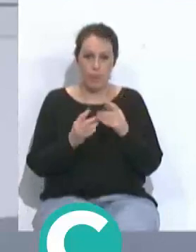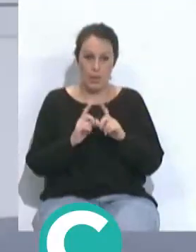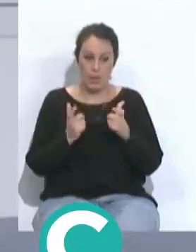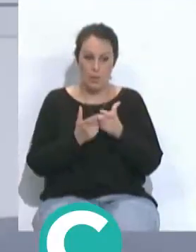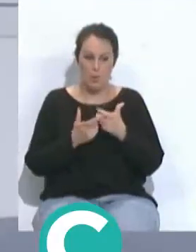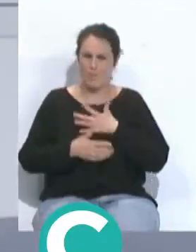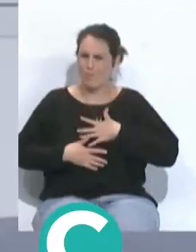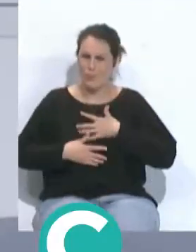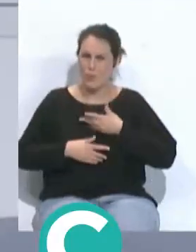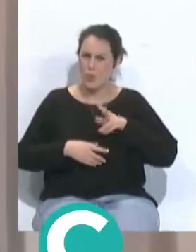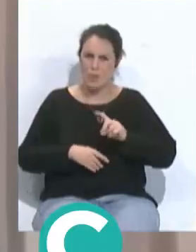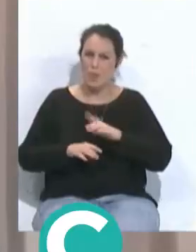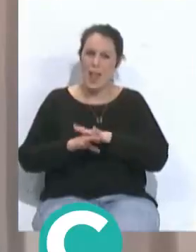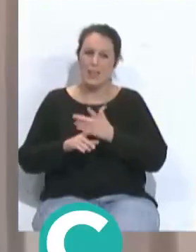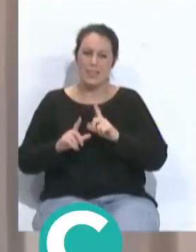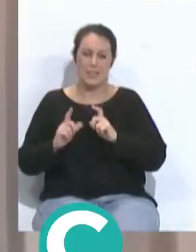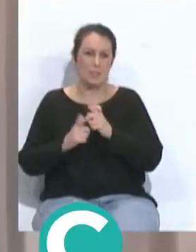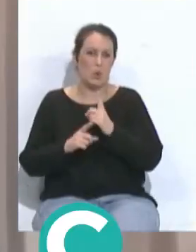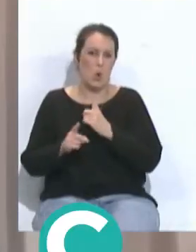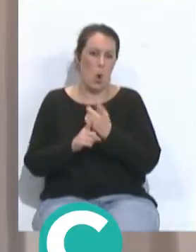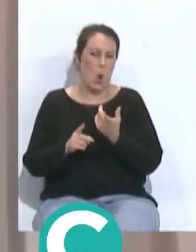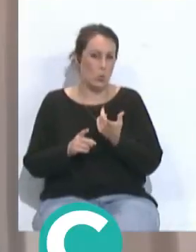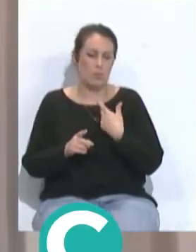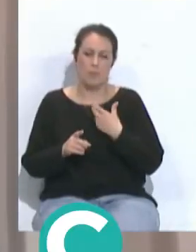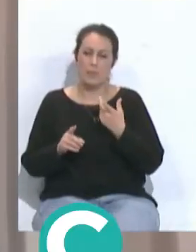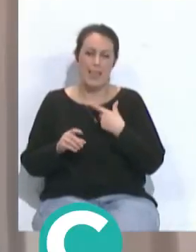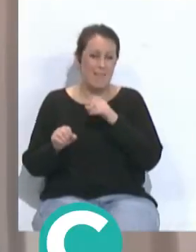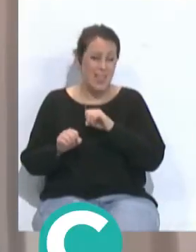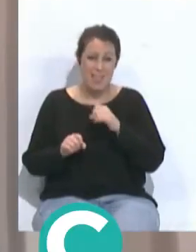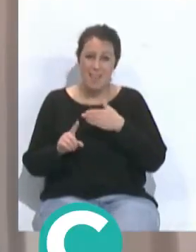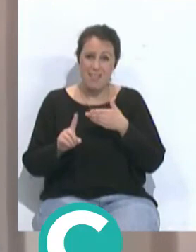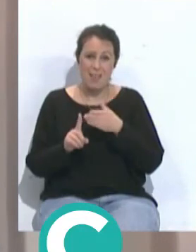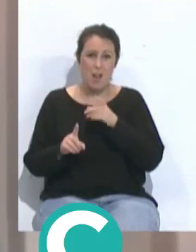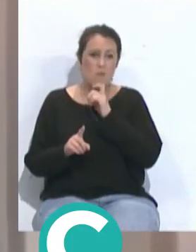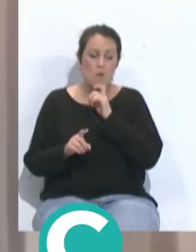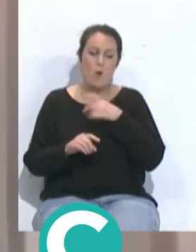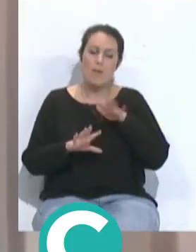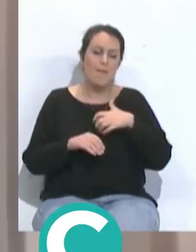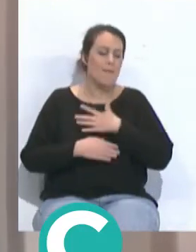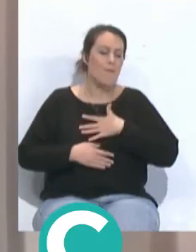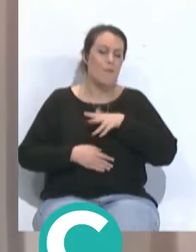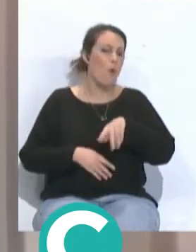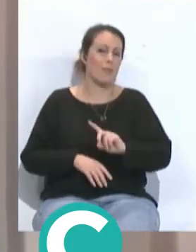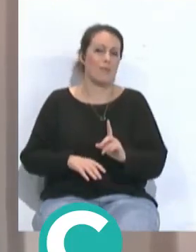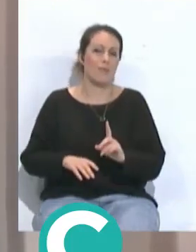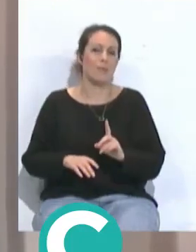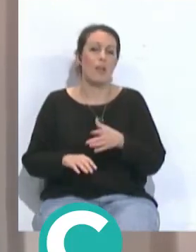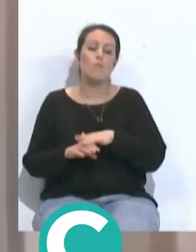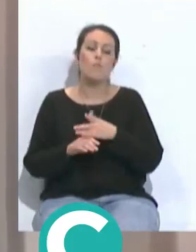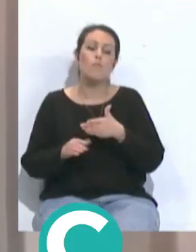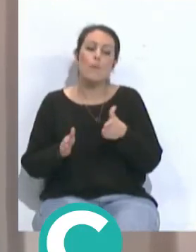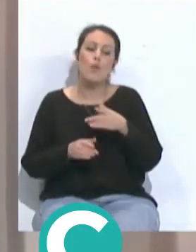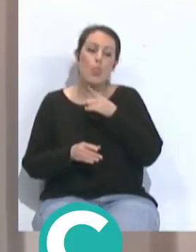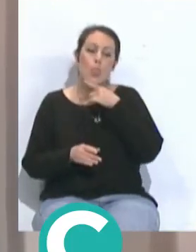es un equipo incomodísimo contra los rivales Cádiz presiona como defiende como ataca Cádiz está jugando con un momento dulce